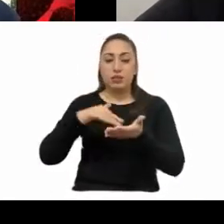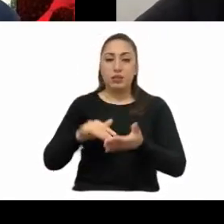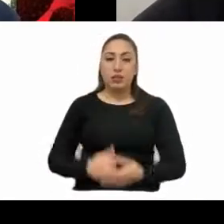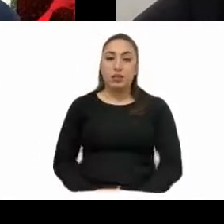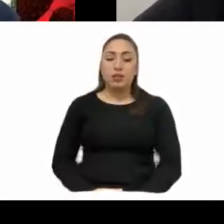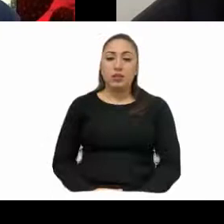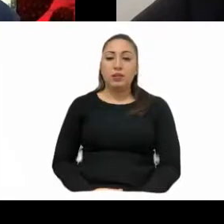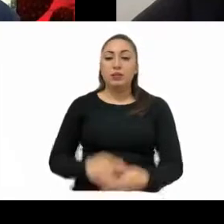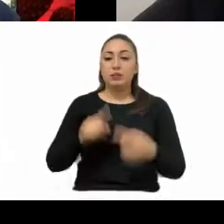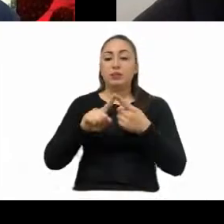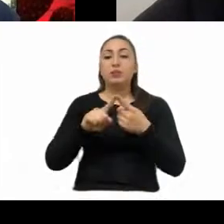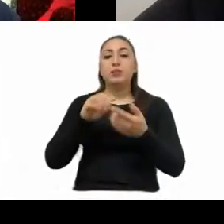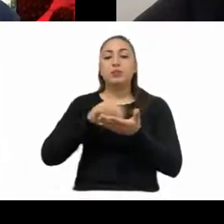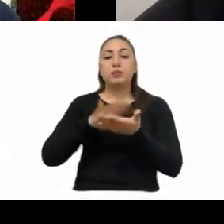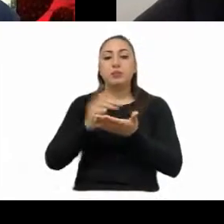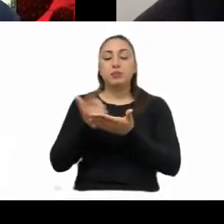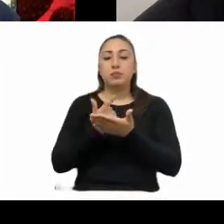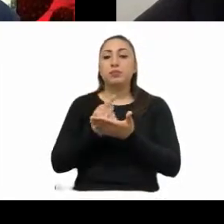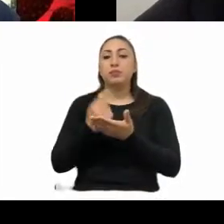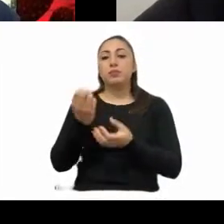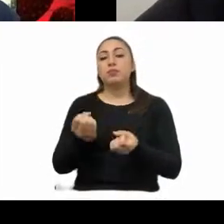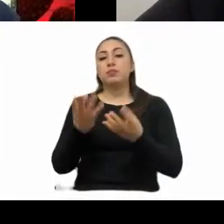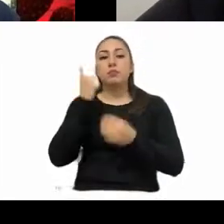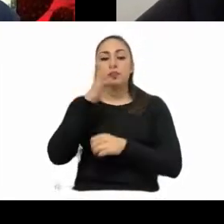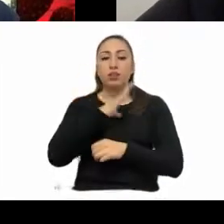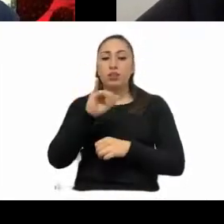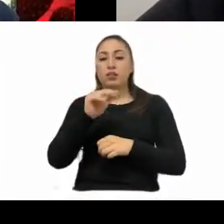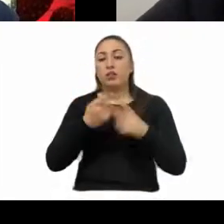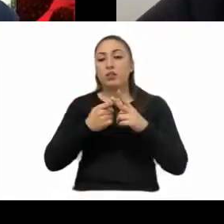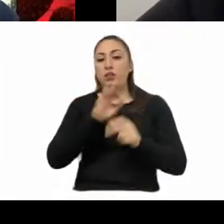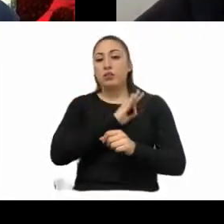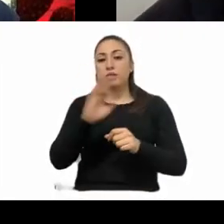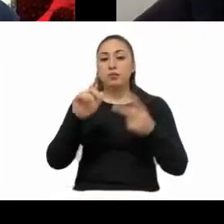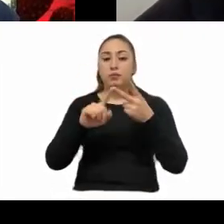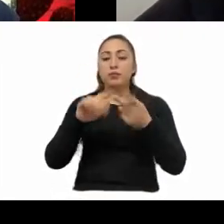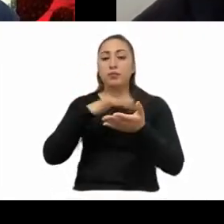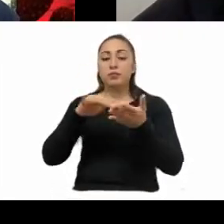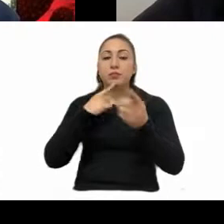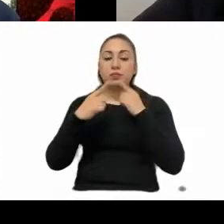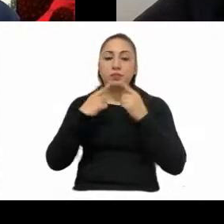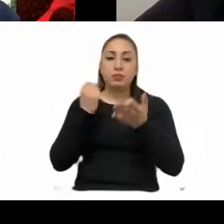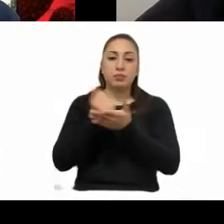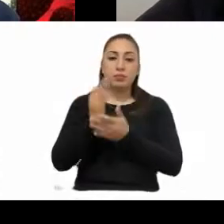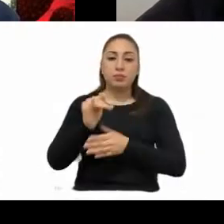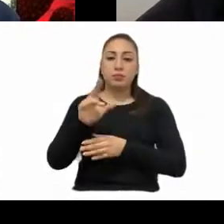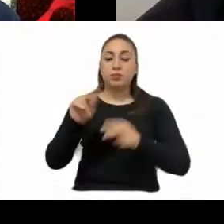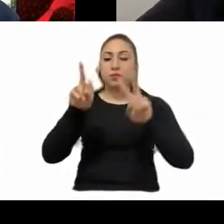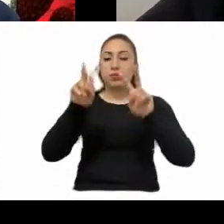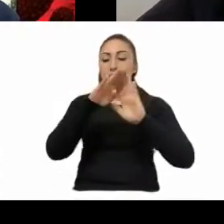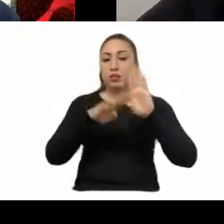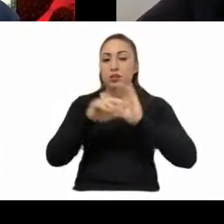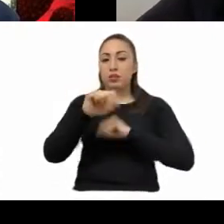Número uno. Lista de asistencia y declaración de cuorum. Número dos. Lectura y discusión y aprobación del orden del día.